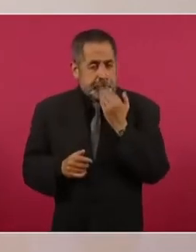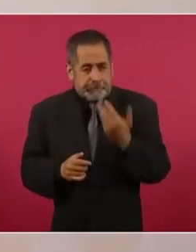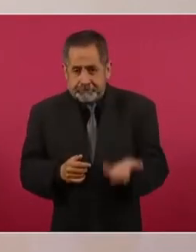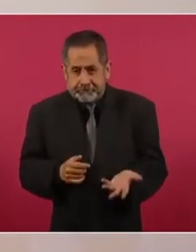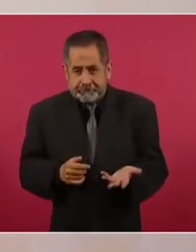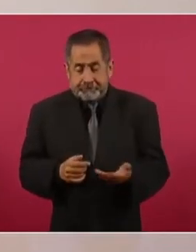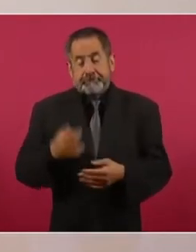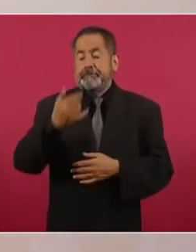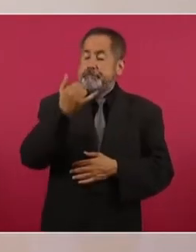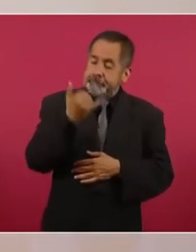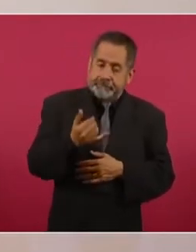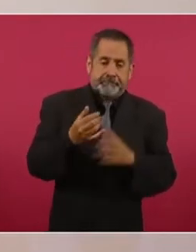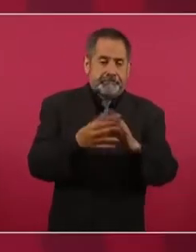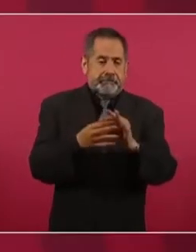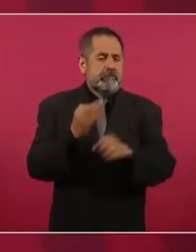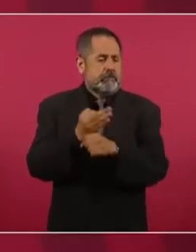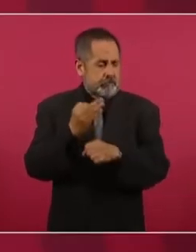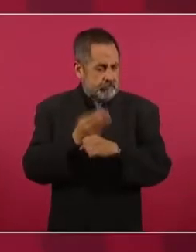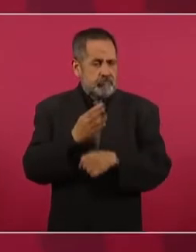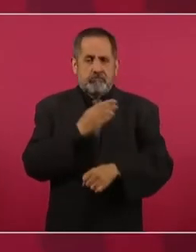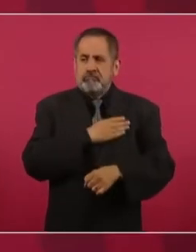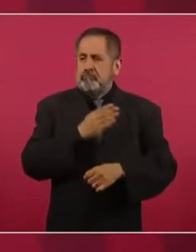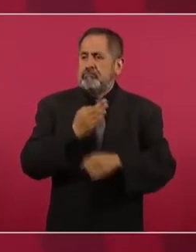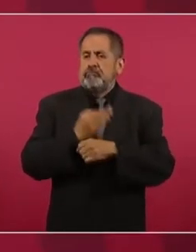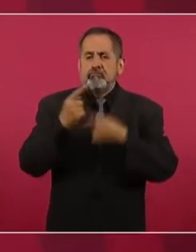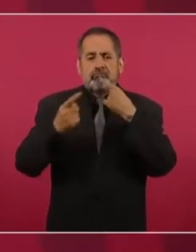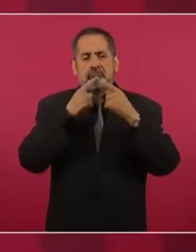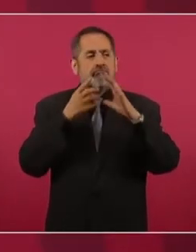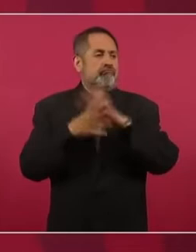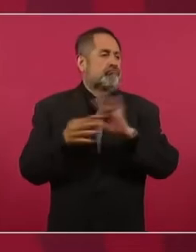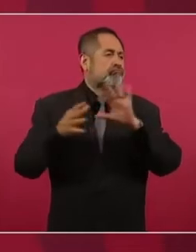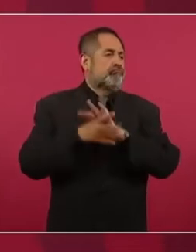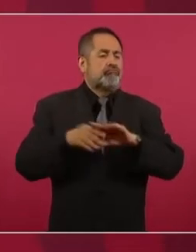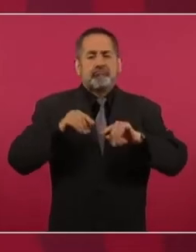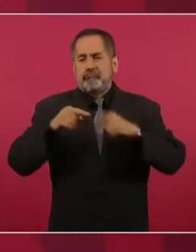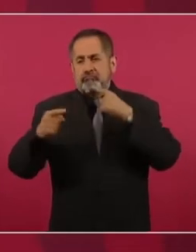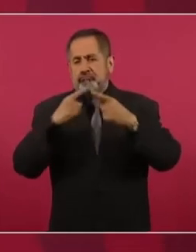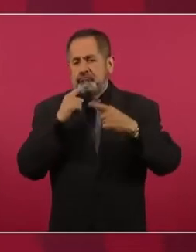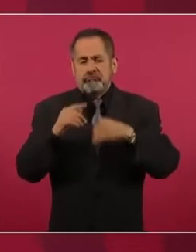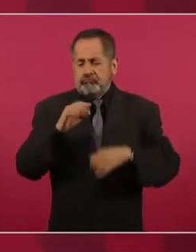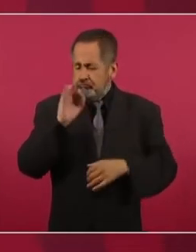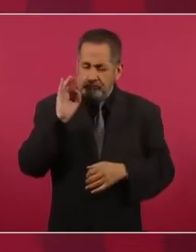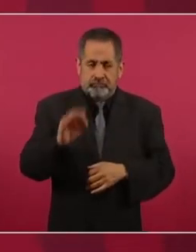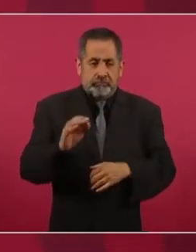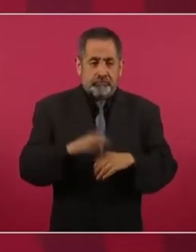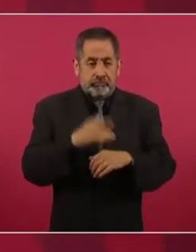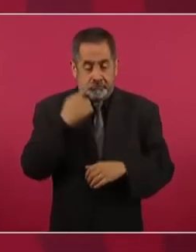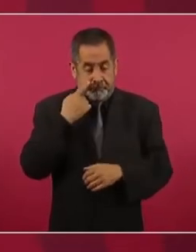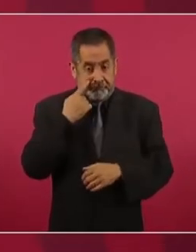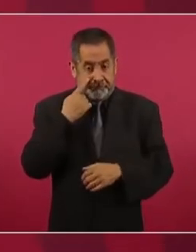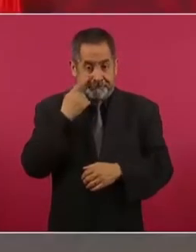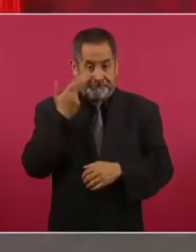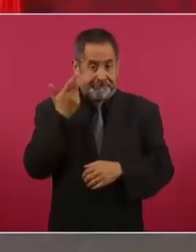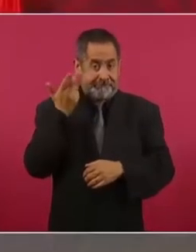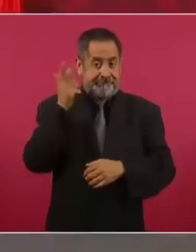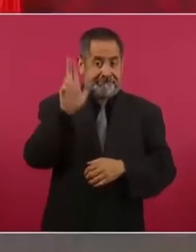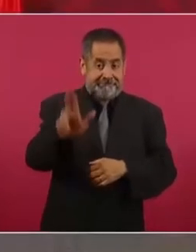que se da esta polémica, porque el martes próximo